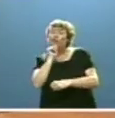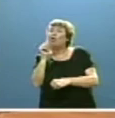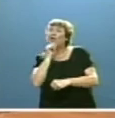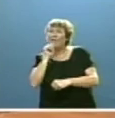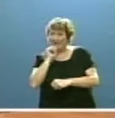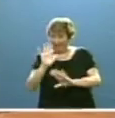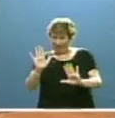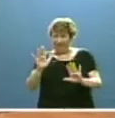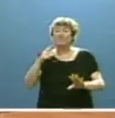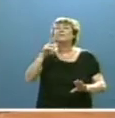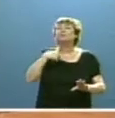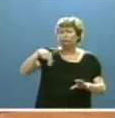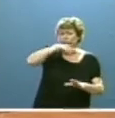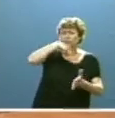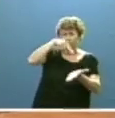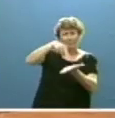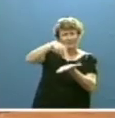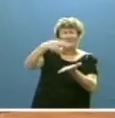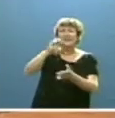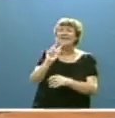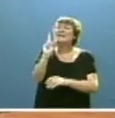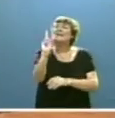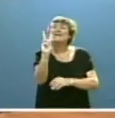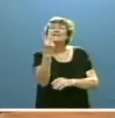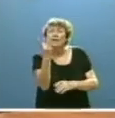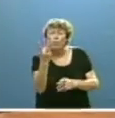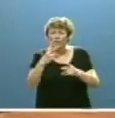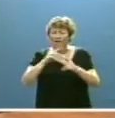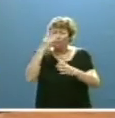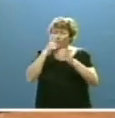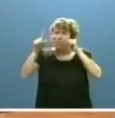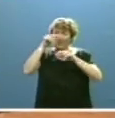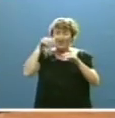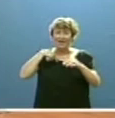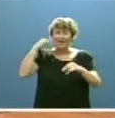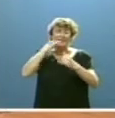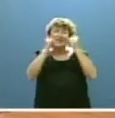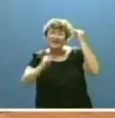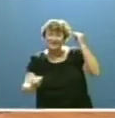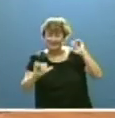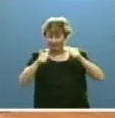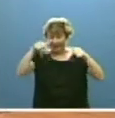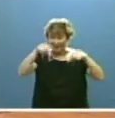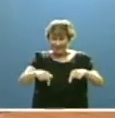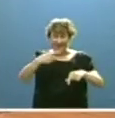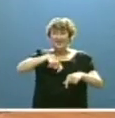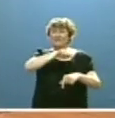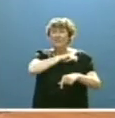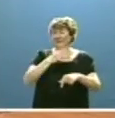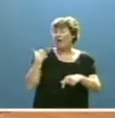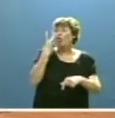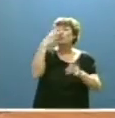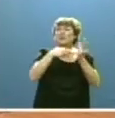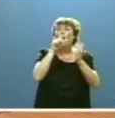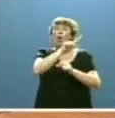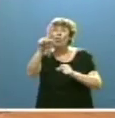Tenemos muy presente que la segunda recesión de la crisis, iniciada en España en el último tercio de 2011